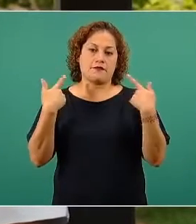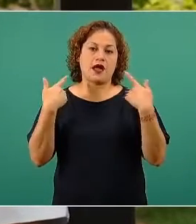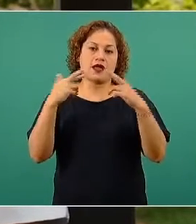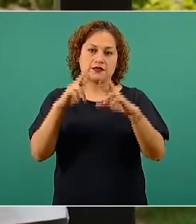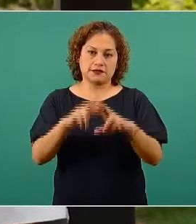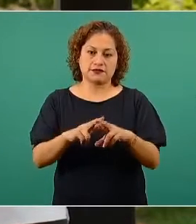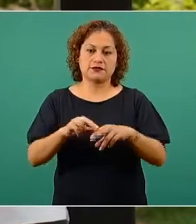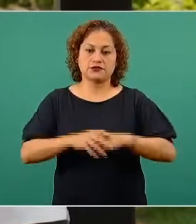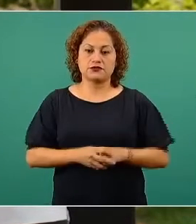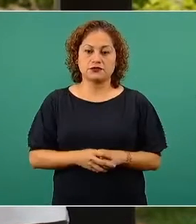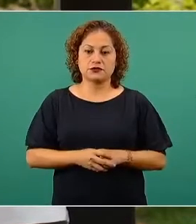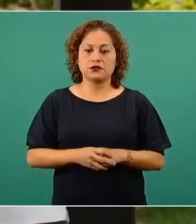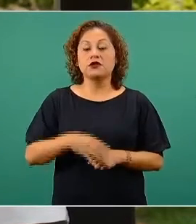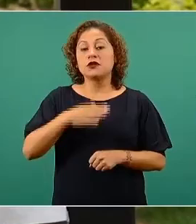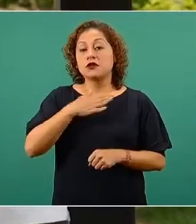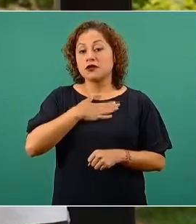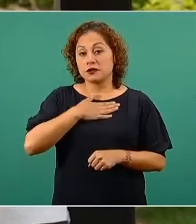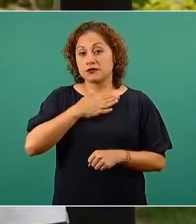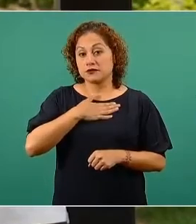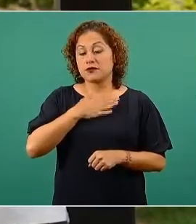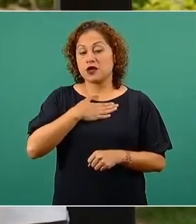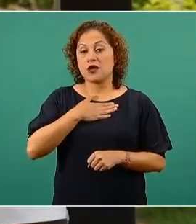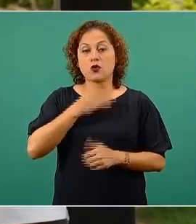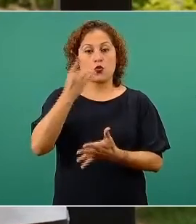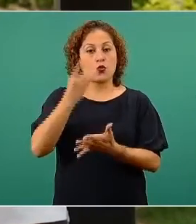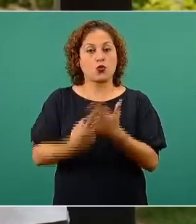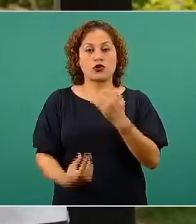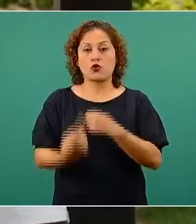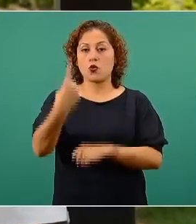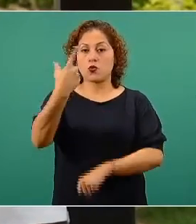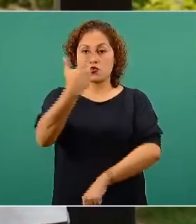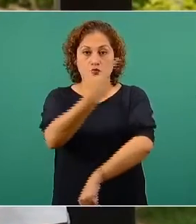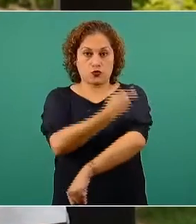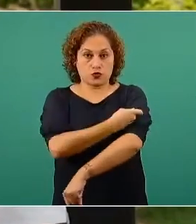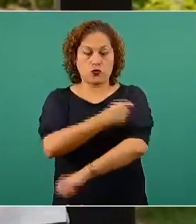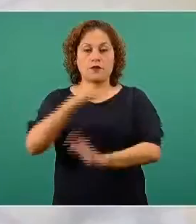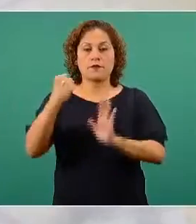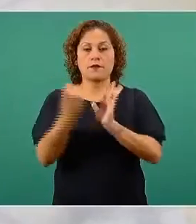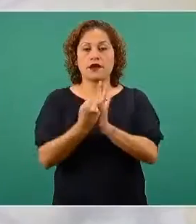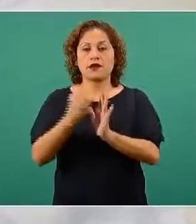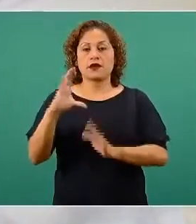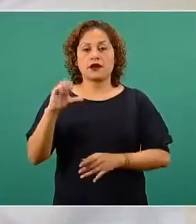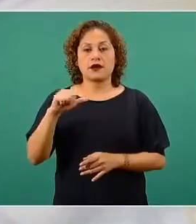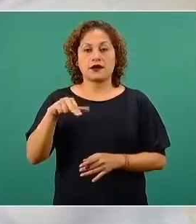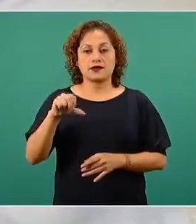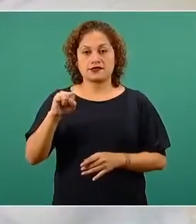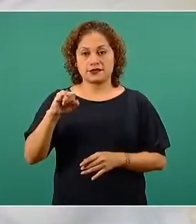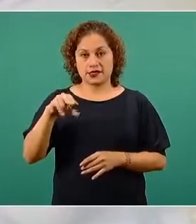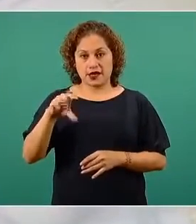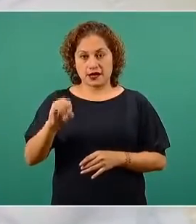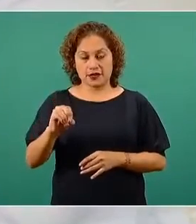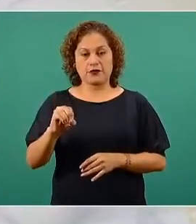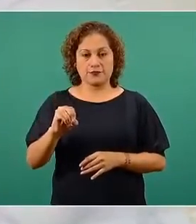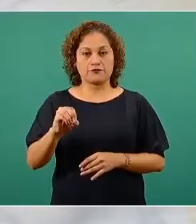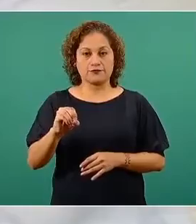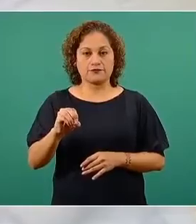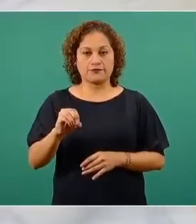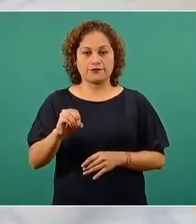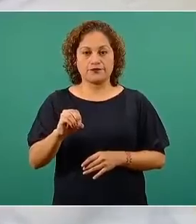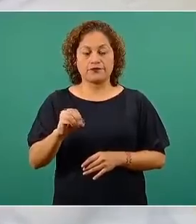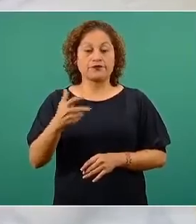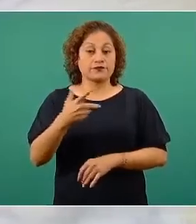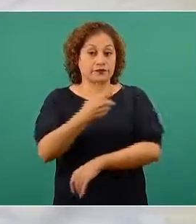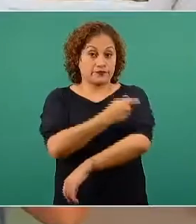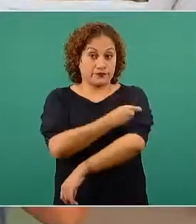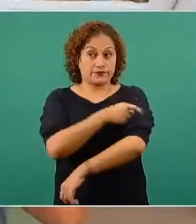La vacuna que a mí me pusieron fue de una sola dosis, que es la CanSino. Y gracias a la promoción de la